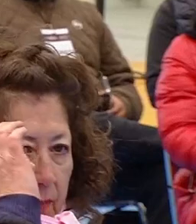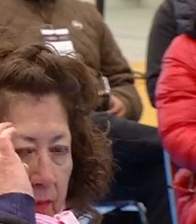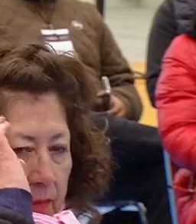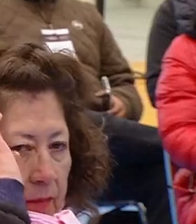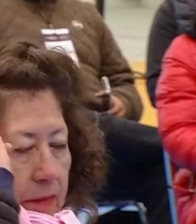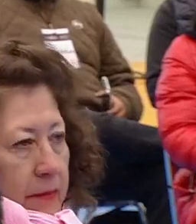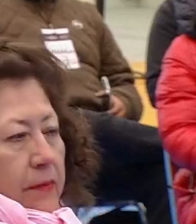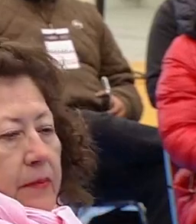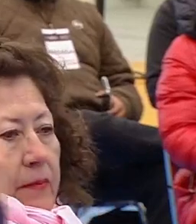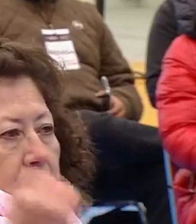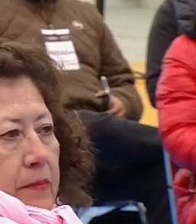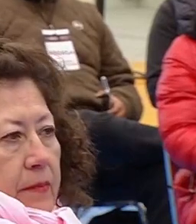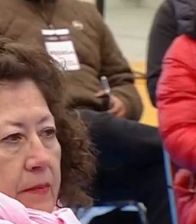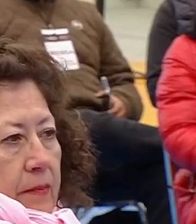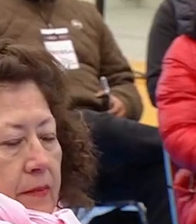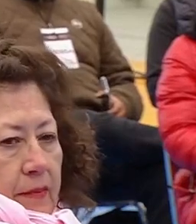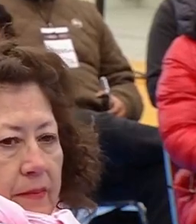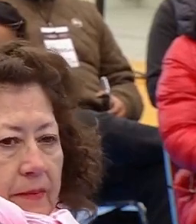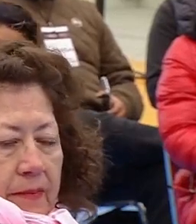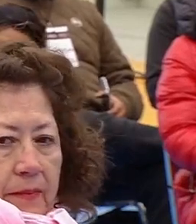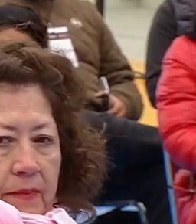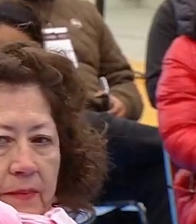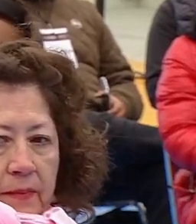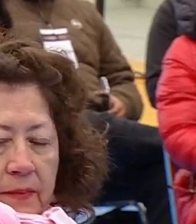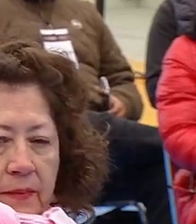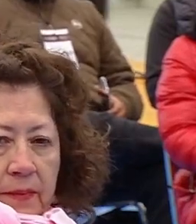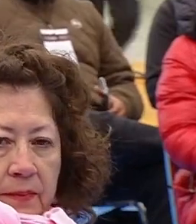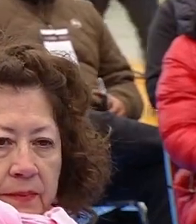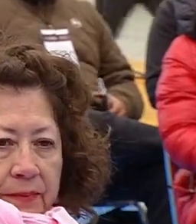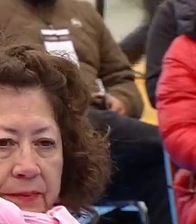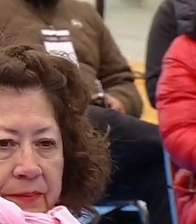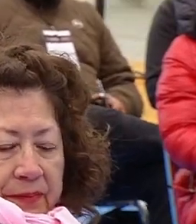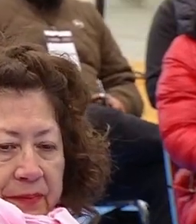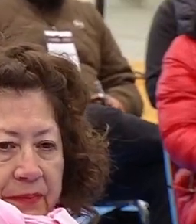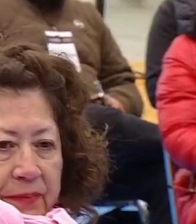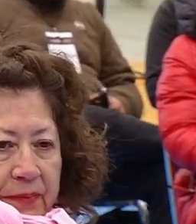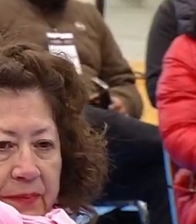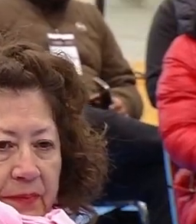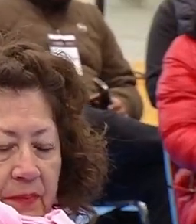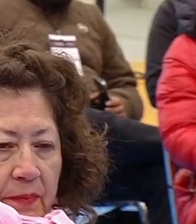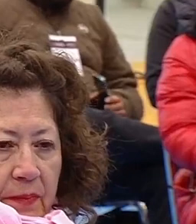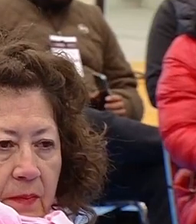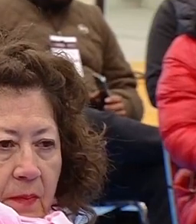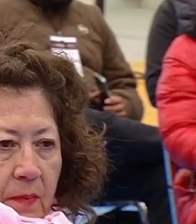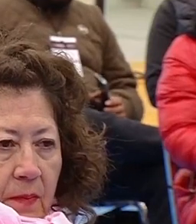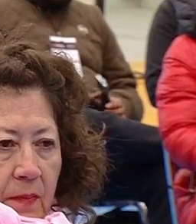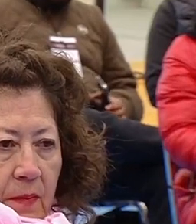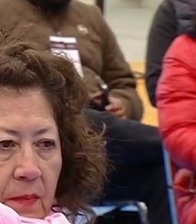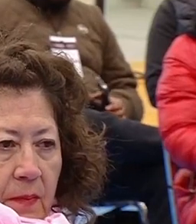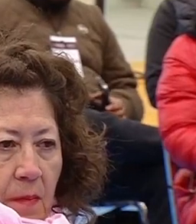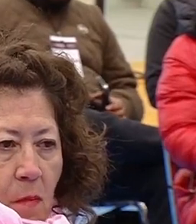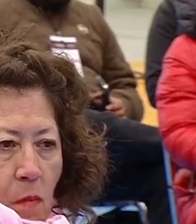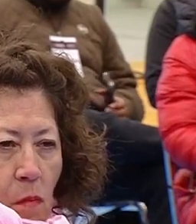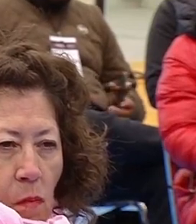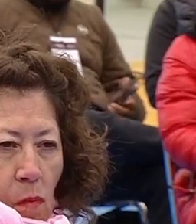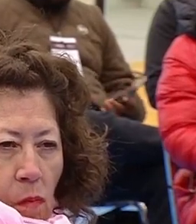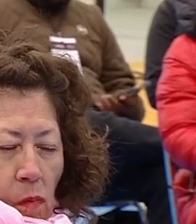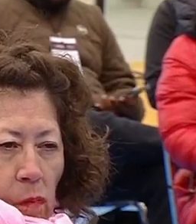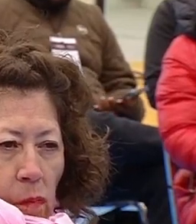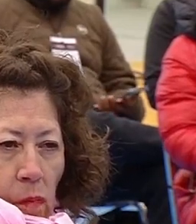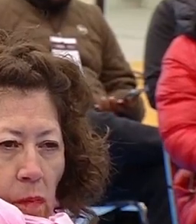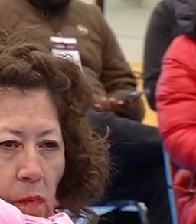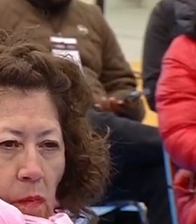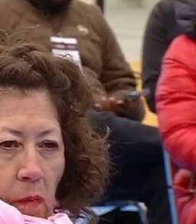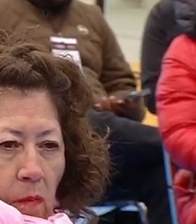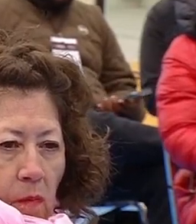indígena y de las infancias y por otro lado también quería preguntarle si ha tenido algún informe de un caso que se reportó